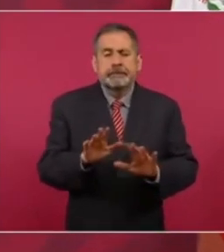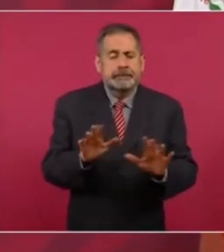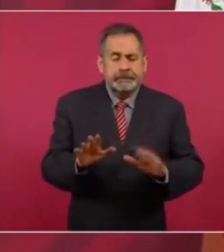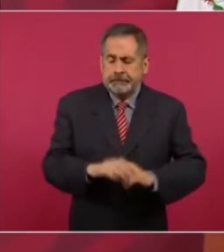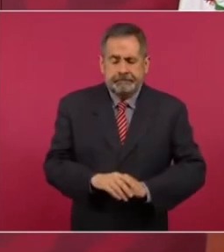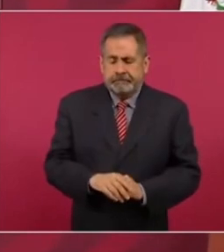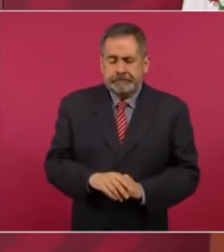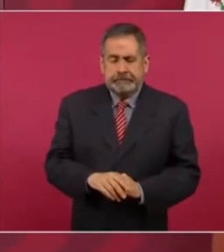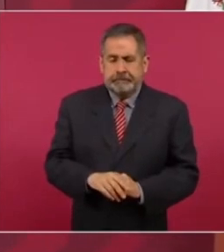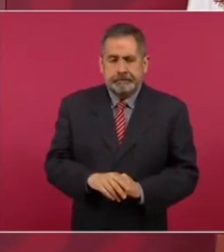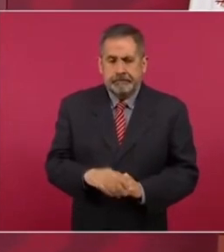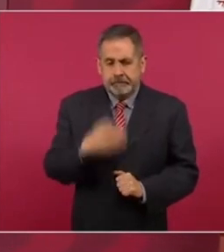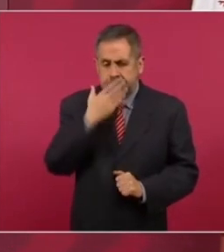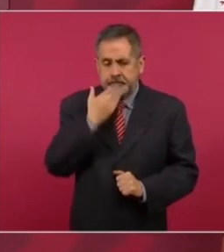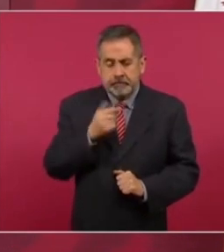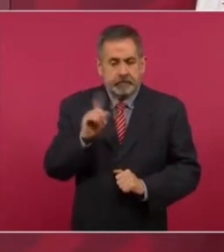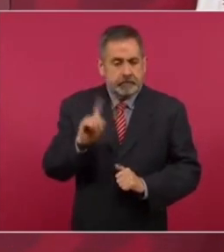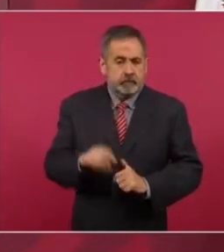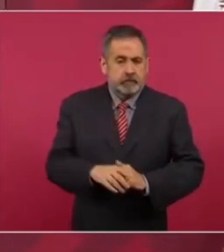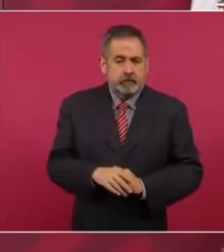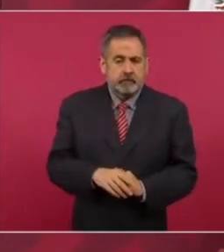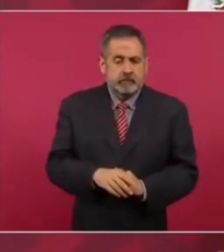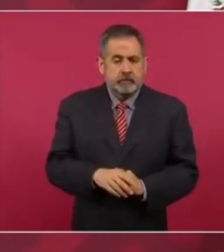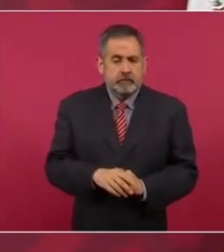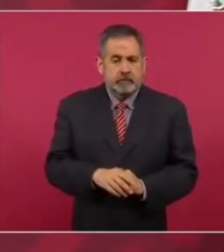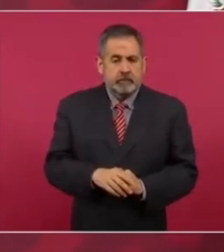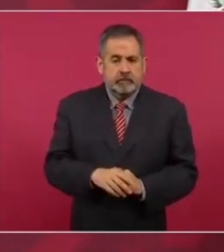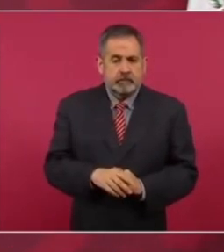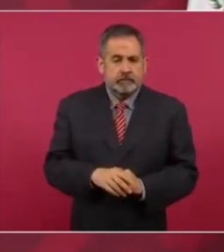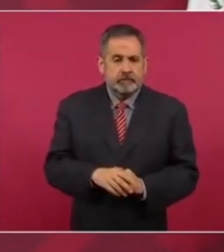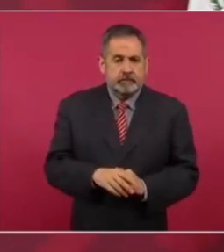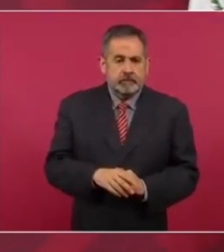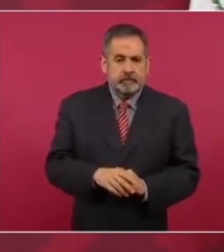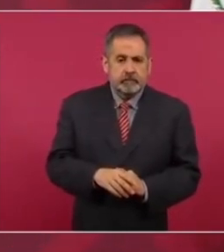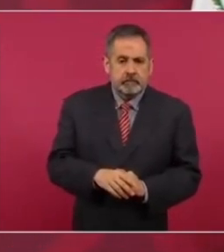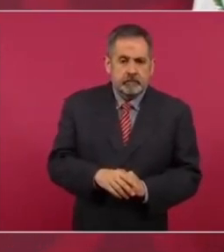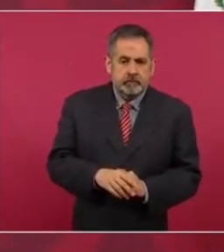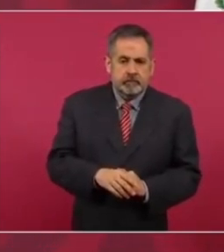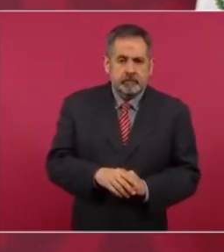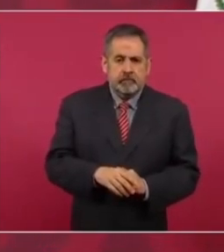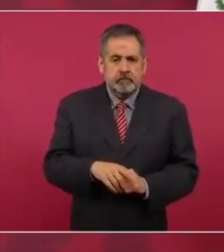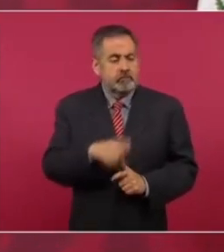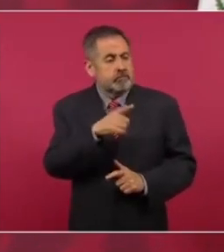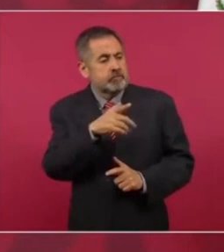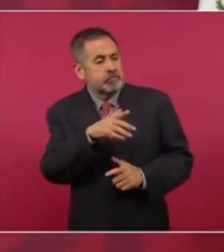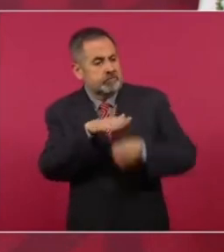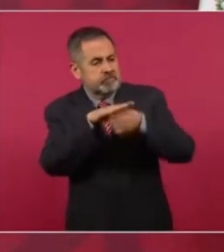no se tolera la represión